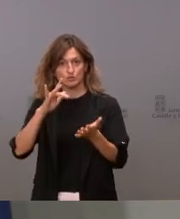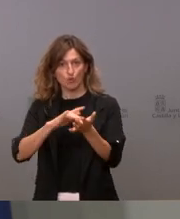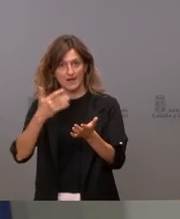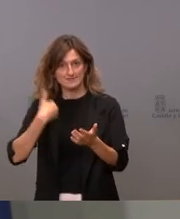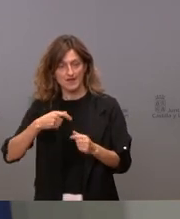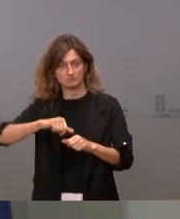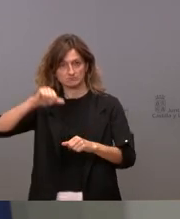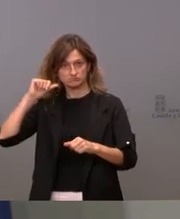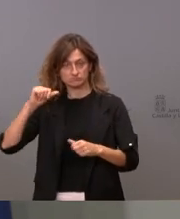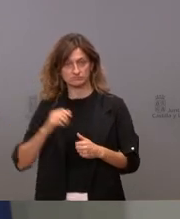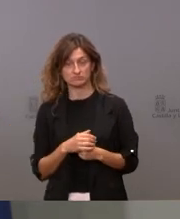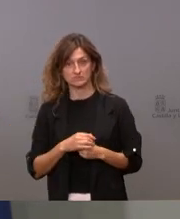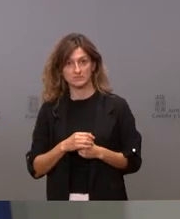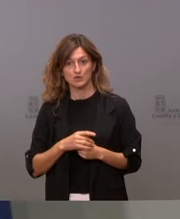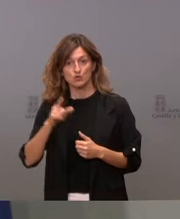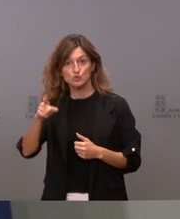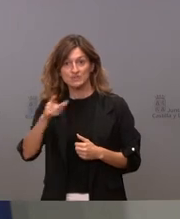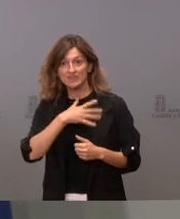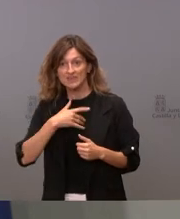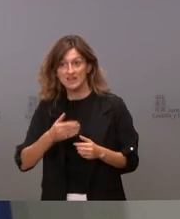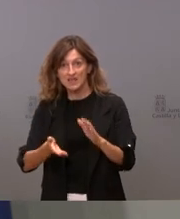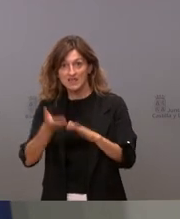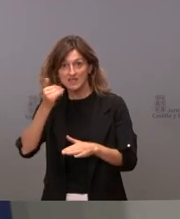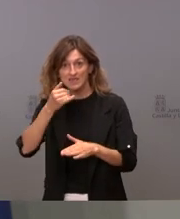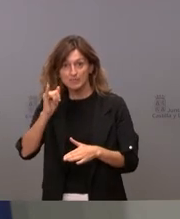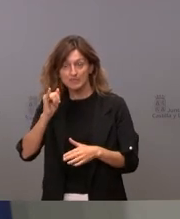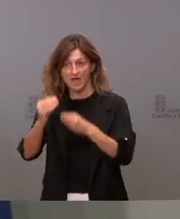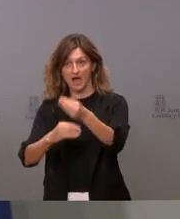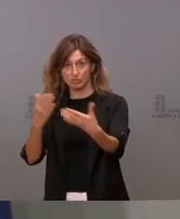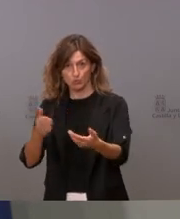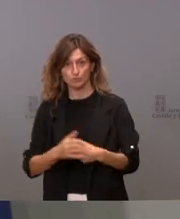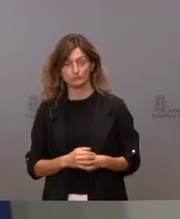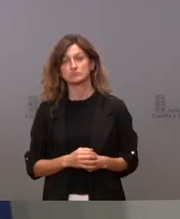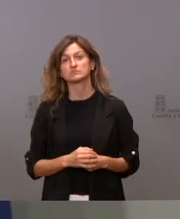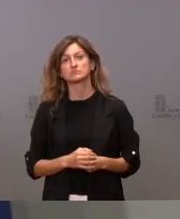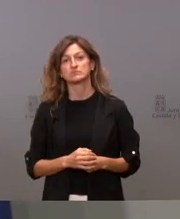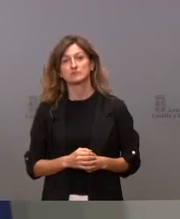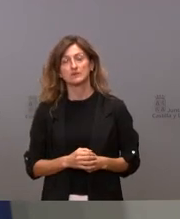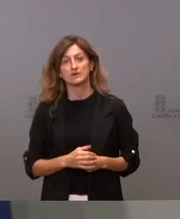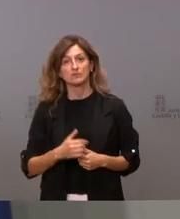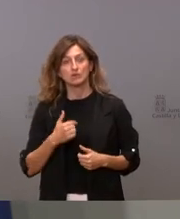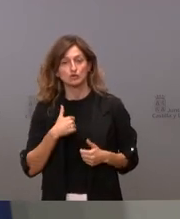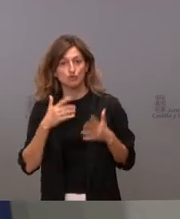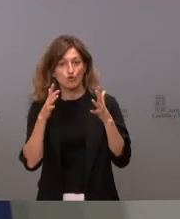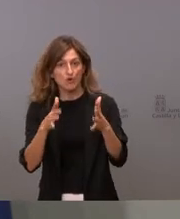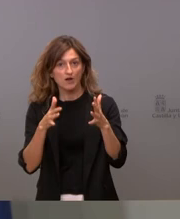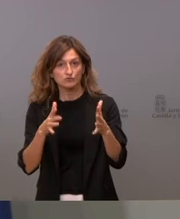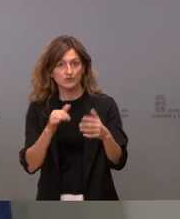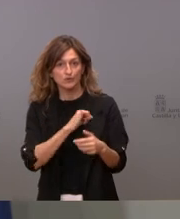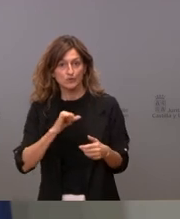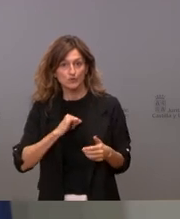usted quiere subir el IBI hágalo no pero yo les recomiendo muy vivamente que lo hagan